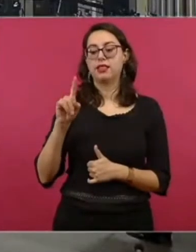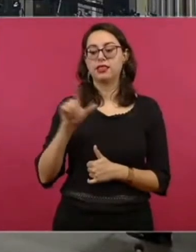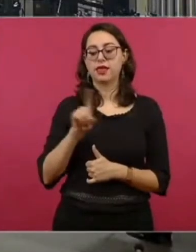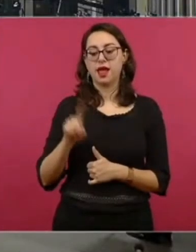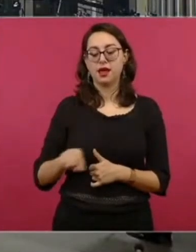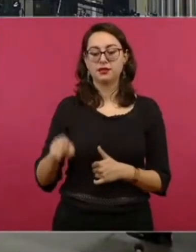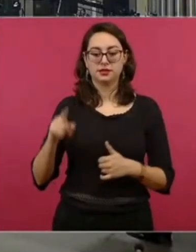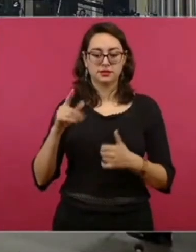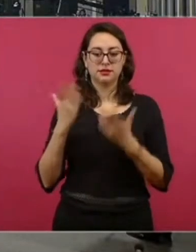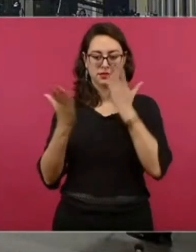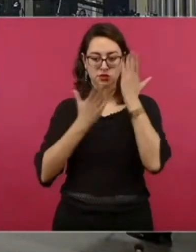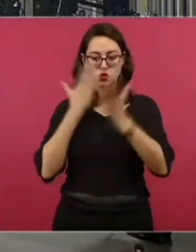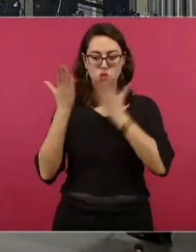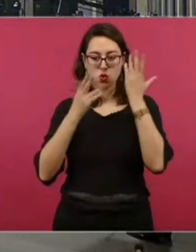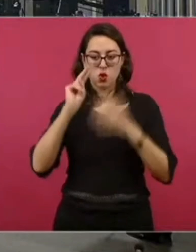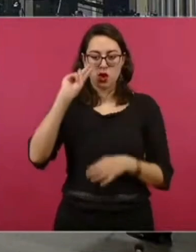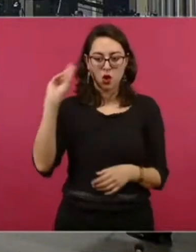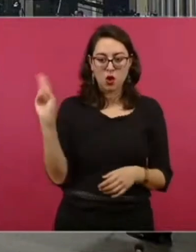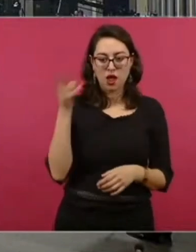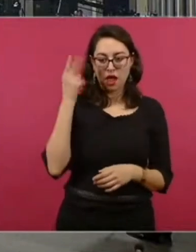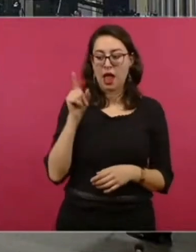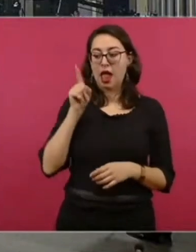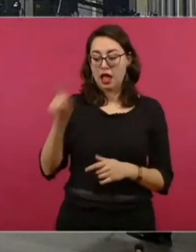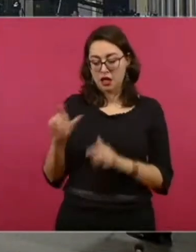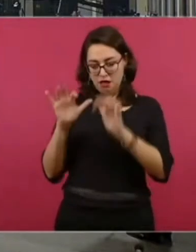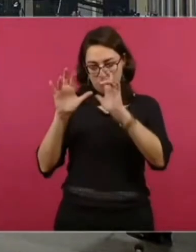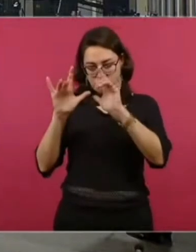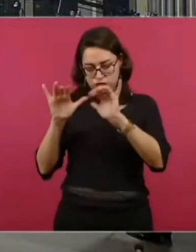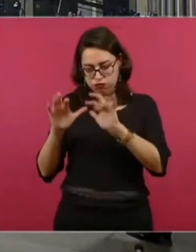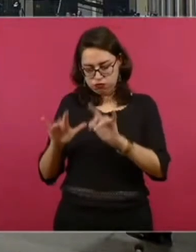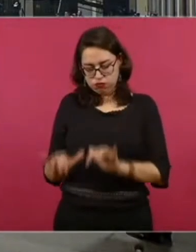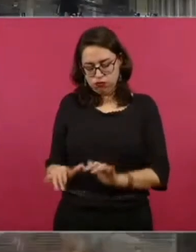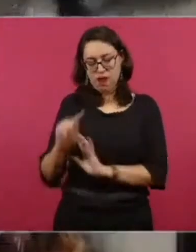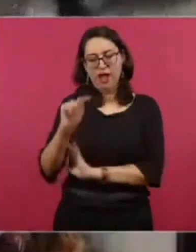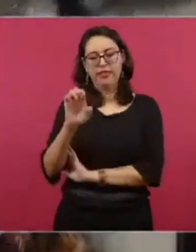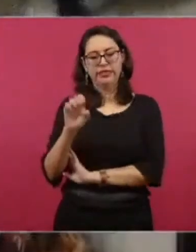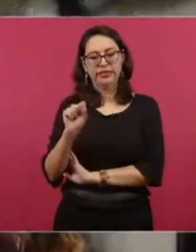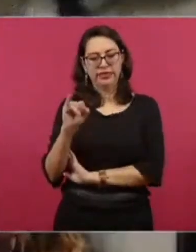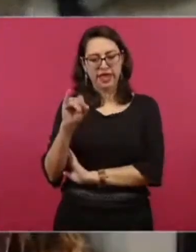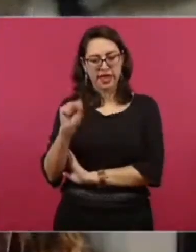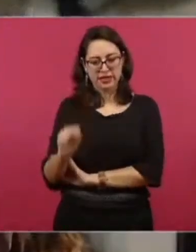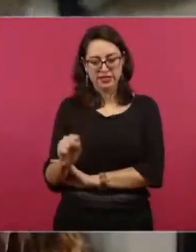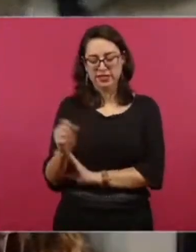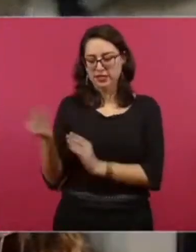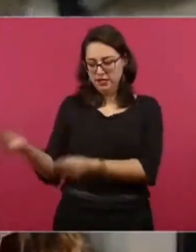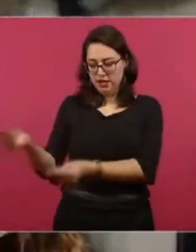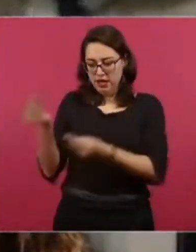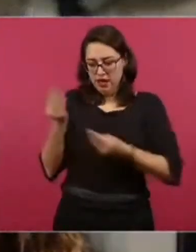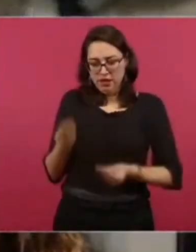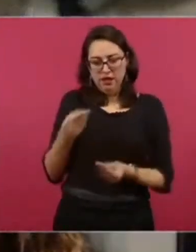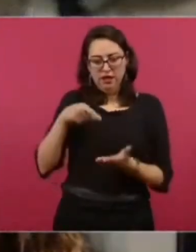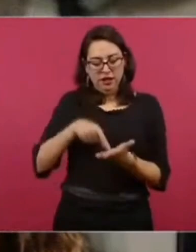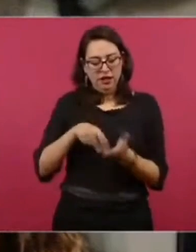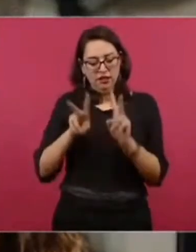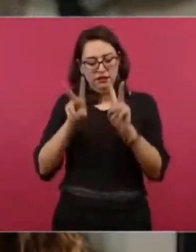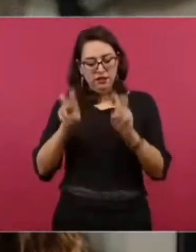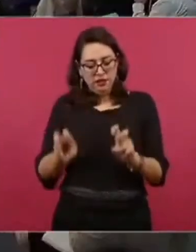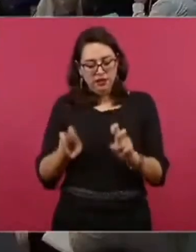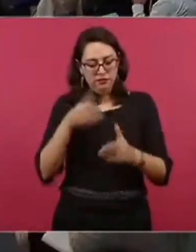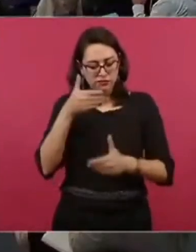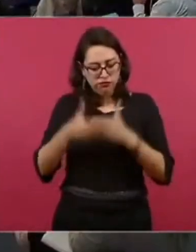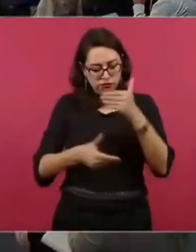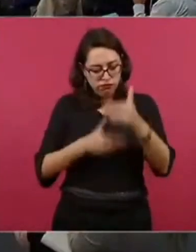me facilitó copia de su tesis profesional, el proceso de formación del Estado mexicano.